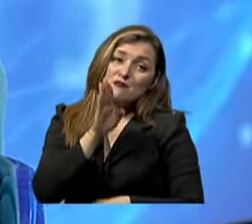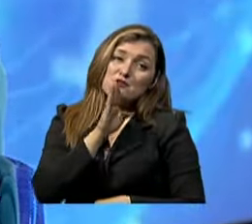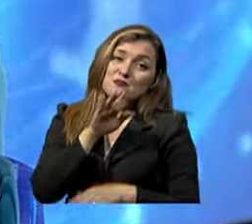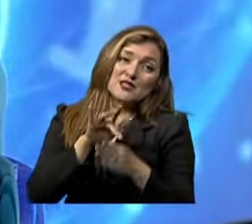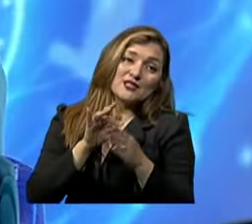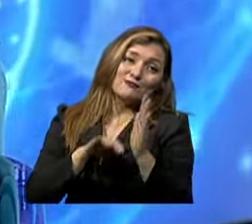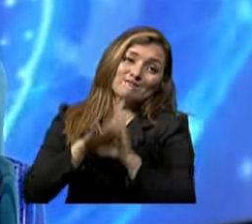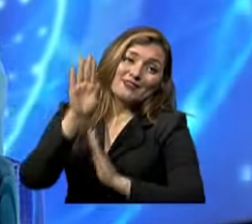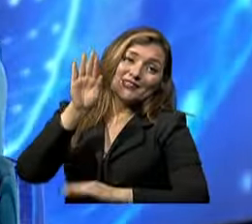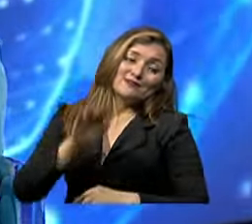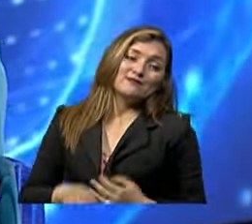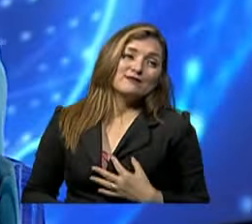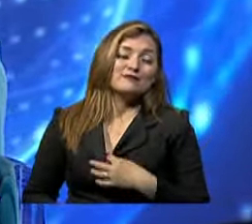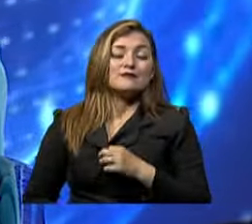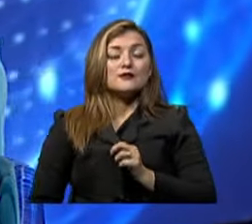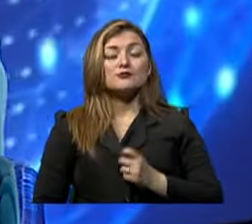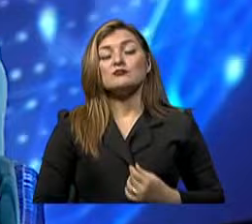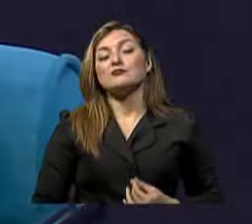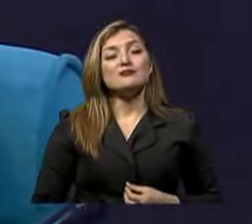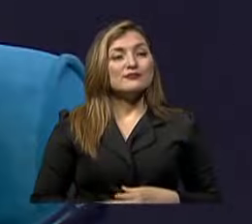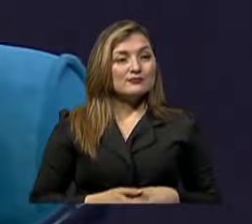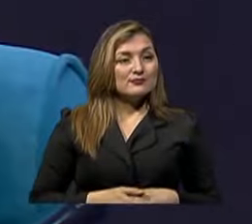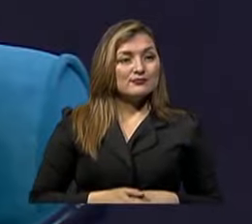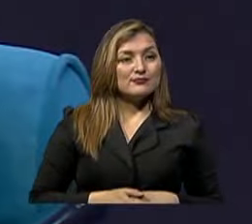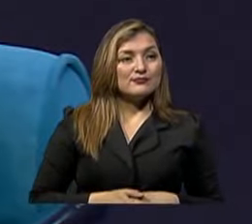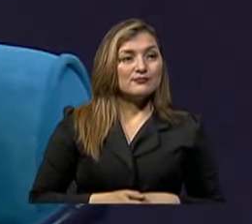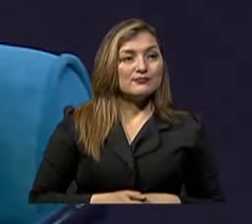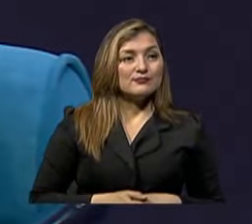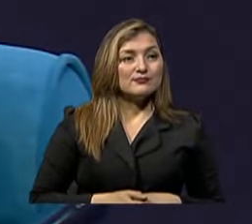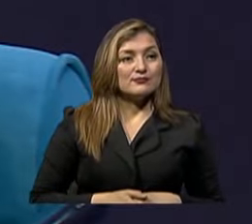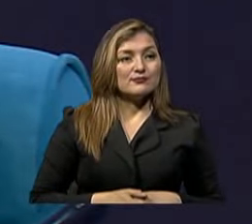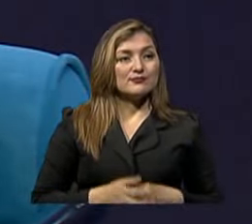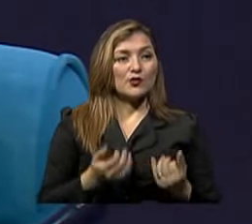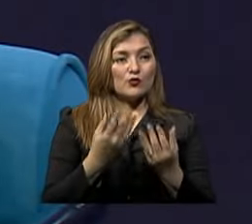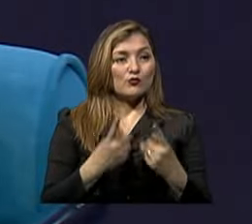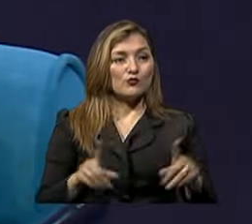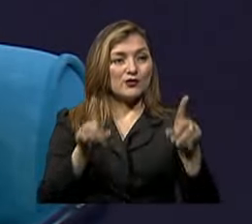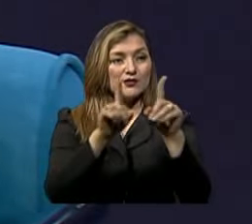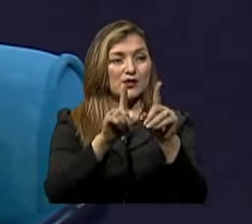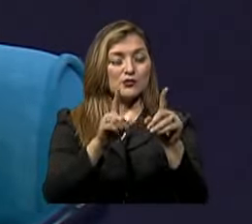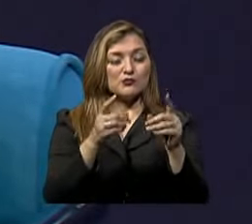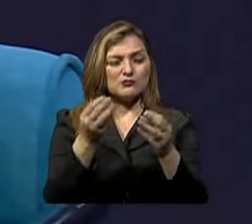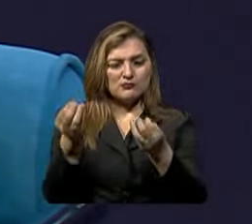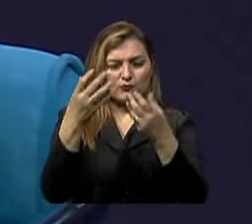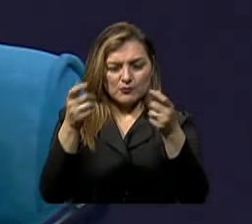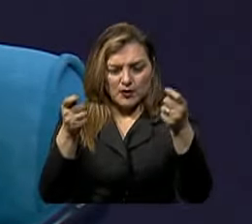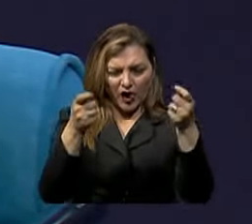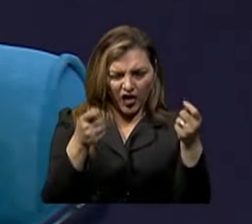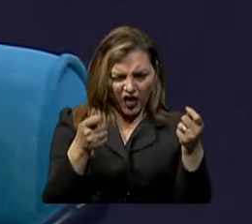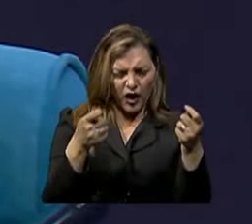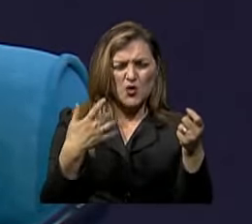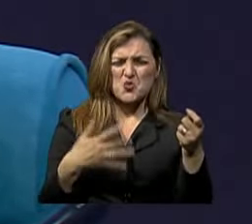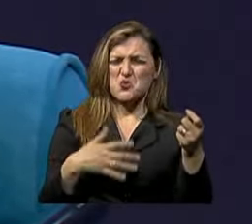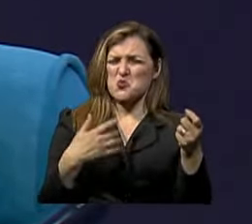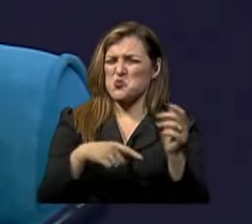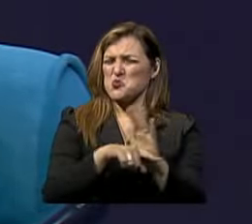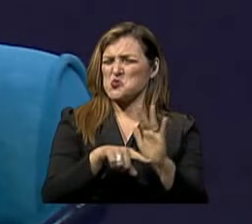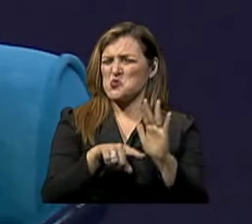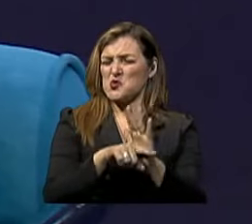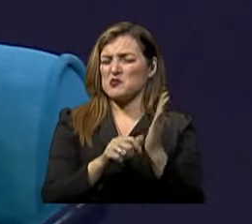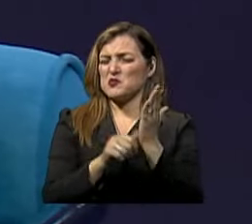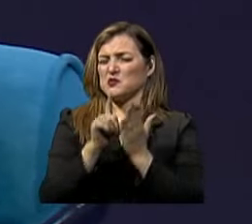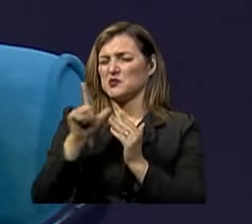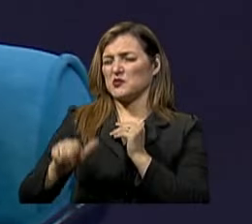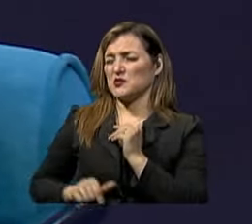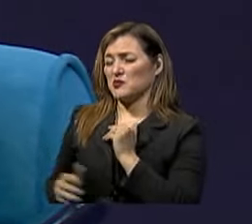riesgo De entrar en el tabaquismo ¿No? Nosotros tenemos datos Sumamente desalentadores De acuerdo al Ministerio De Salud Pública En la Ensanud 2012